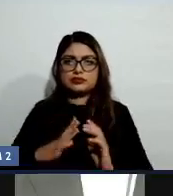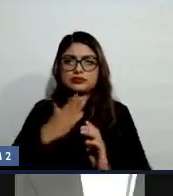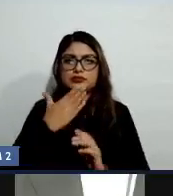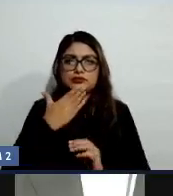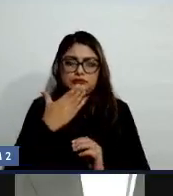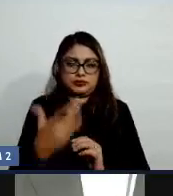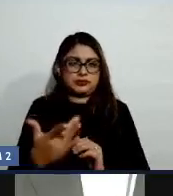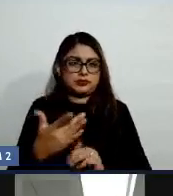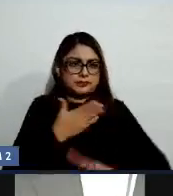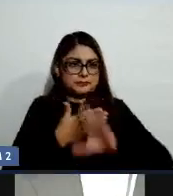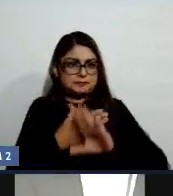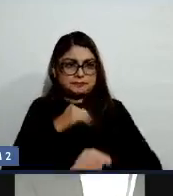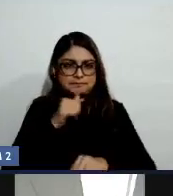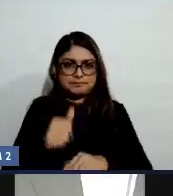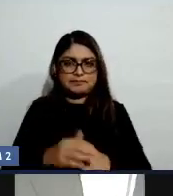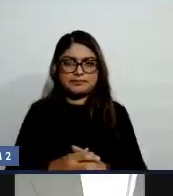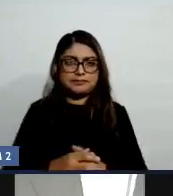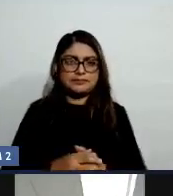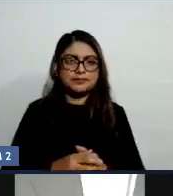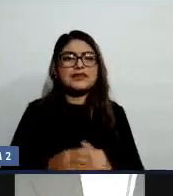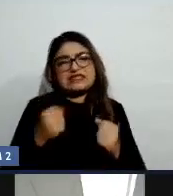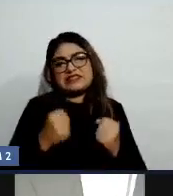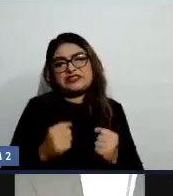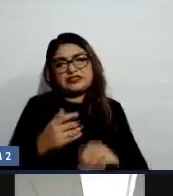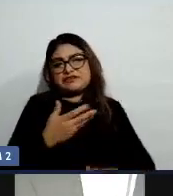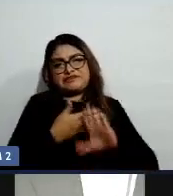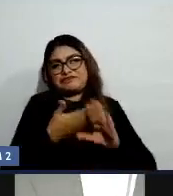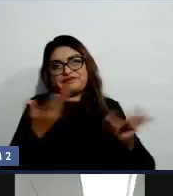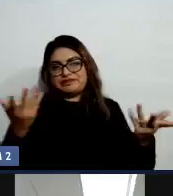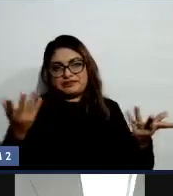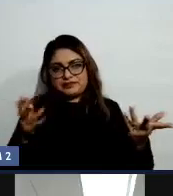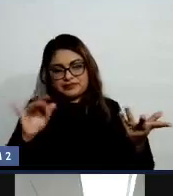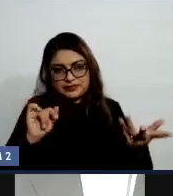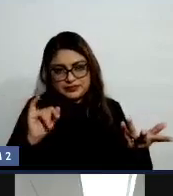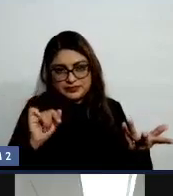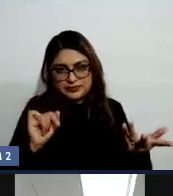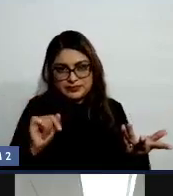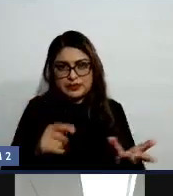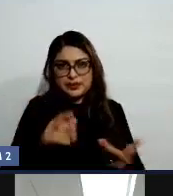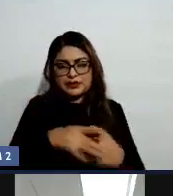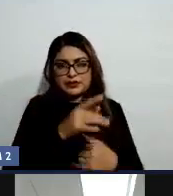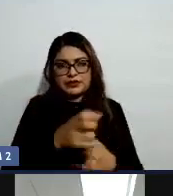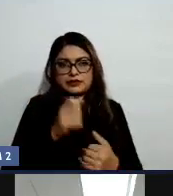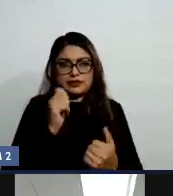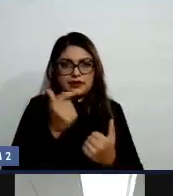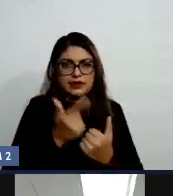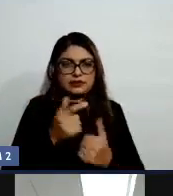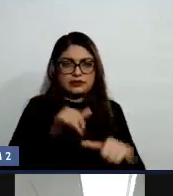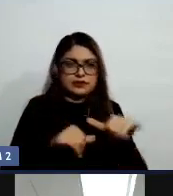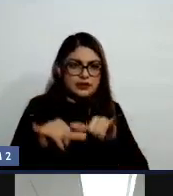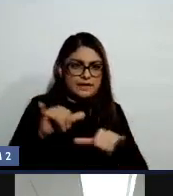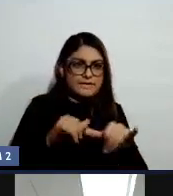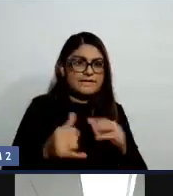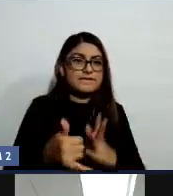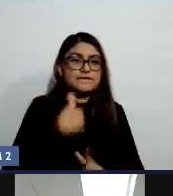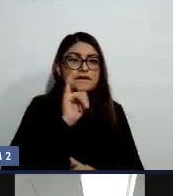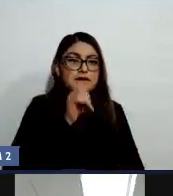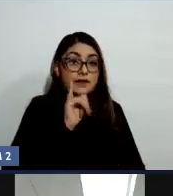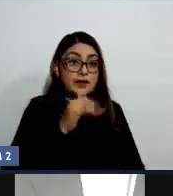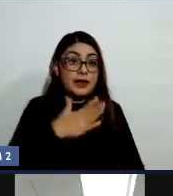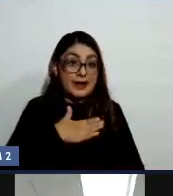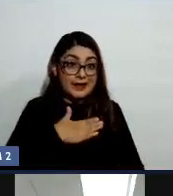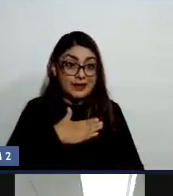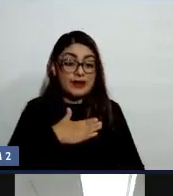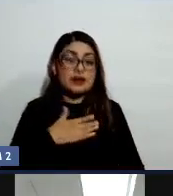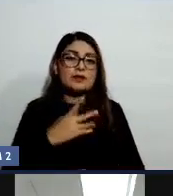De cualquier manera nos va a afectar, por supuesto, porque decimos al final es una sustancia, pero, bueno, acá lo que se está buscando es que el efecto nocivo